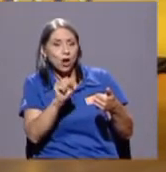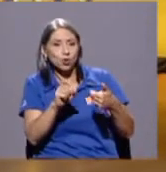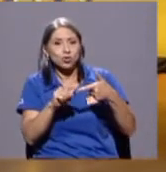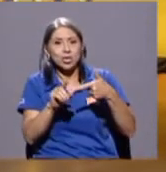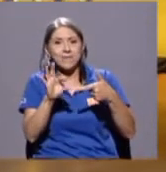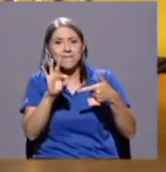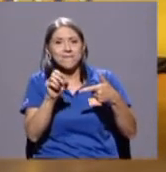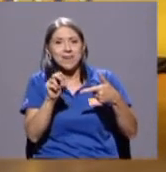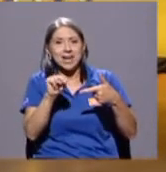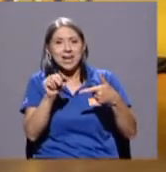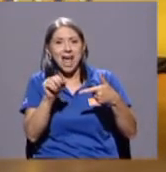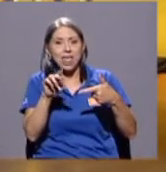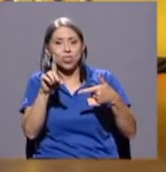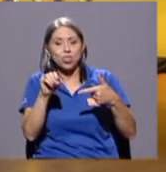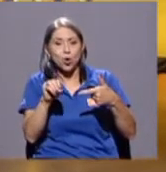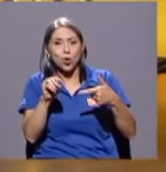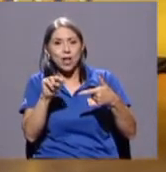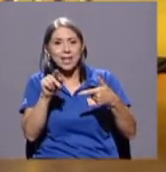claridad.